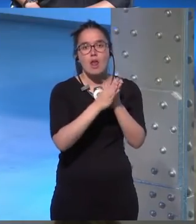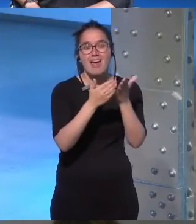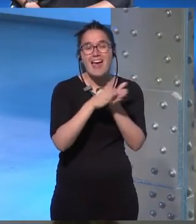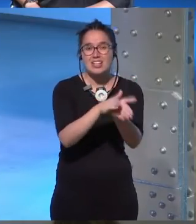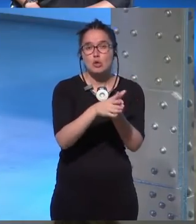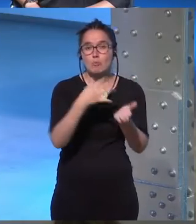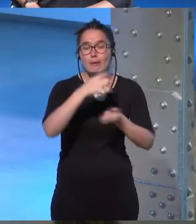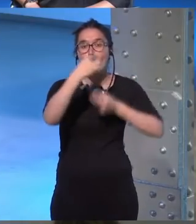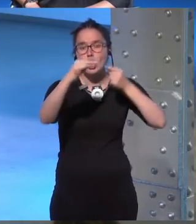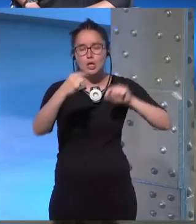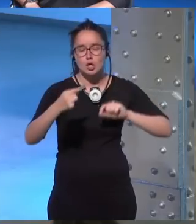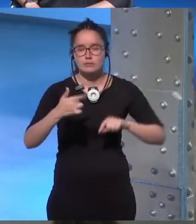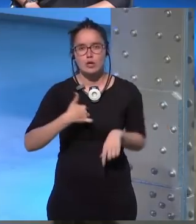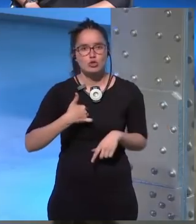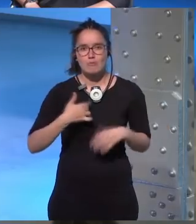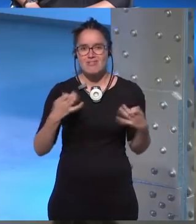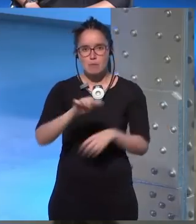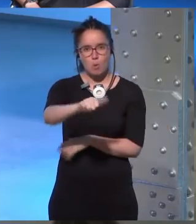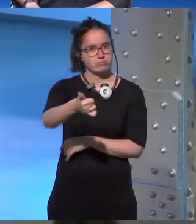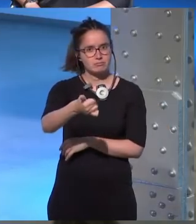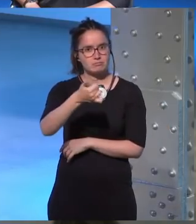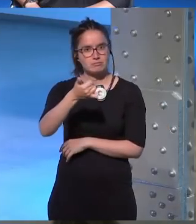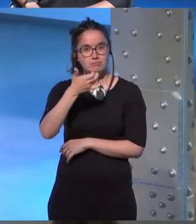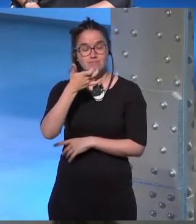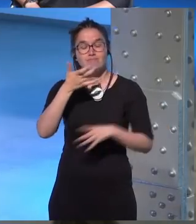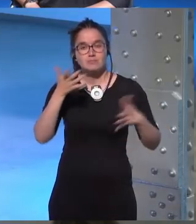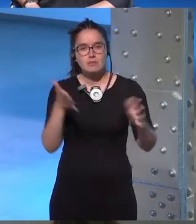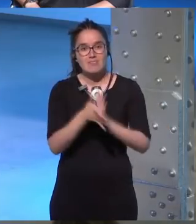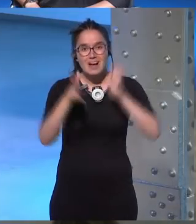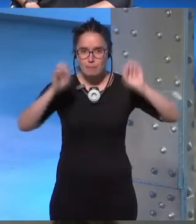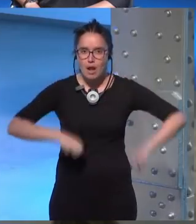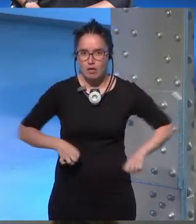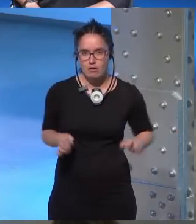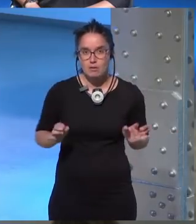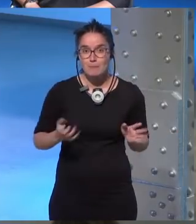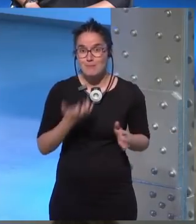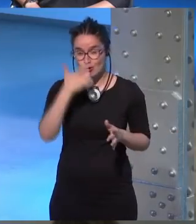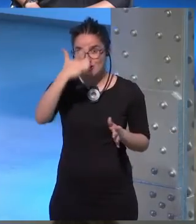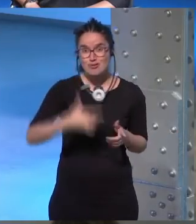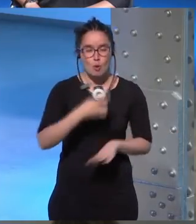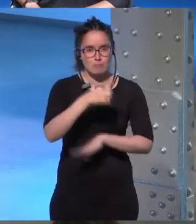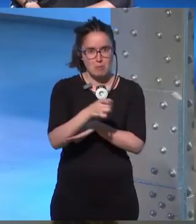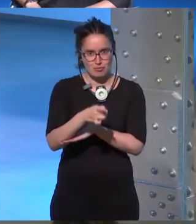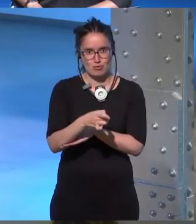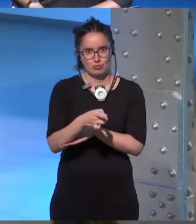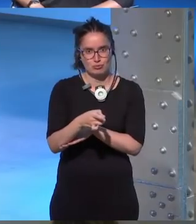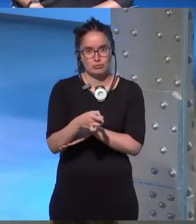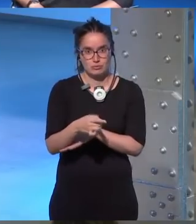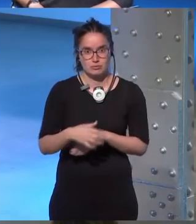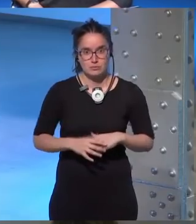que quieras pero yo tengo que dar el aprobado y decir vale de acuerdo pero soy yo la que tiene la última palabra